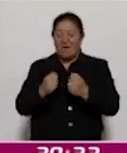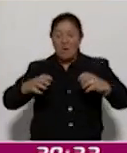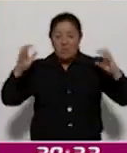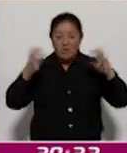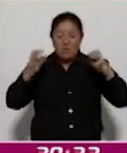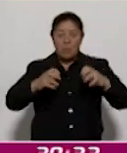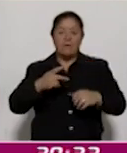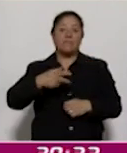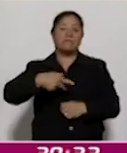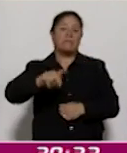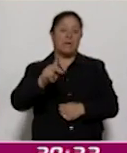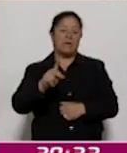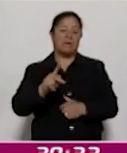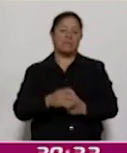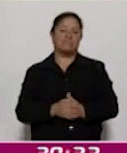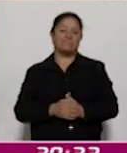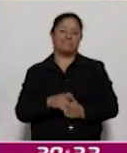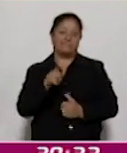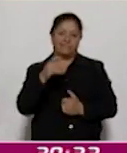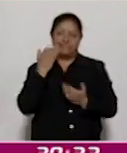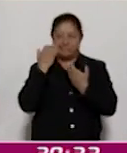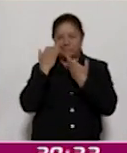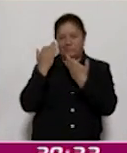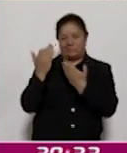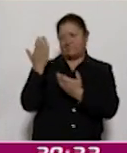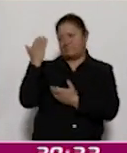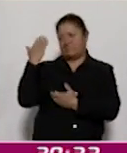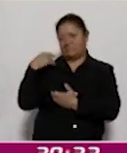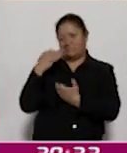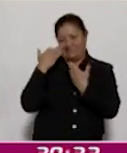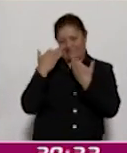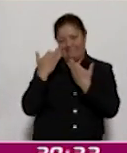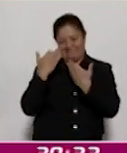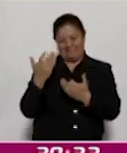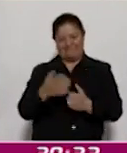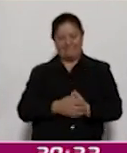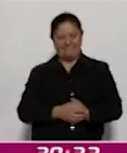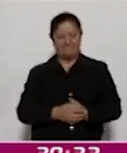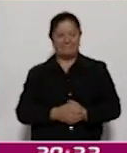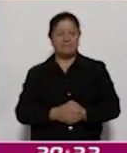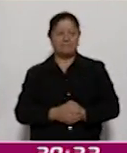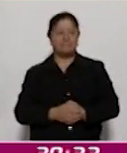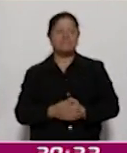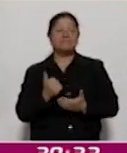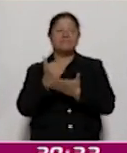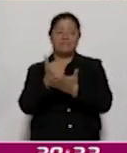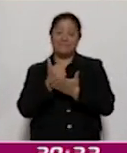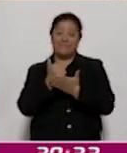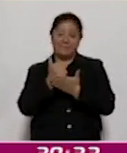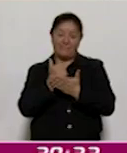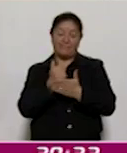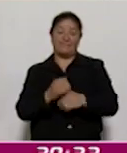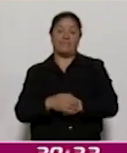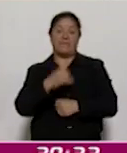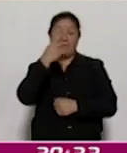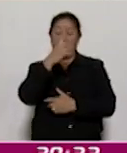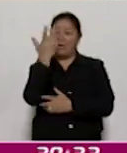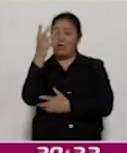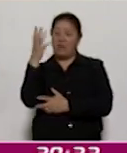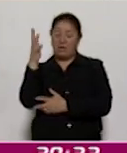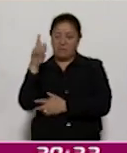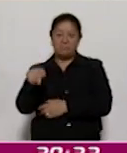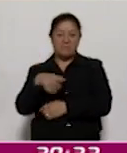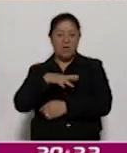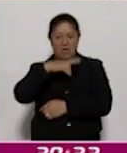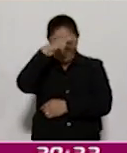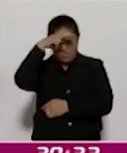lluvias de este año, que todos pudimos vivir, padecer en algunos casos, nos ayudaron a que los árboles tuvieran la humedad